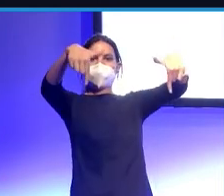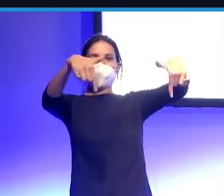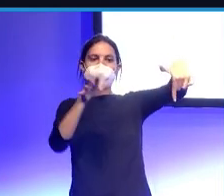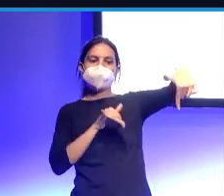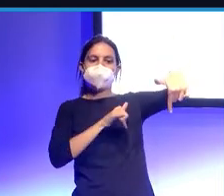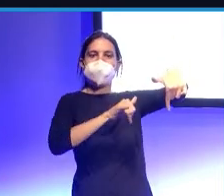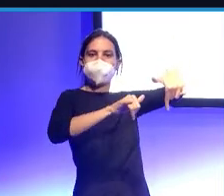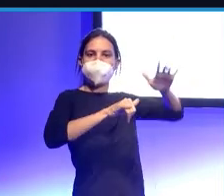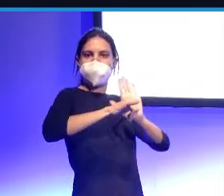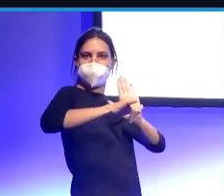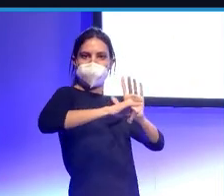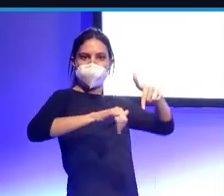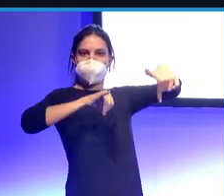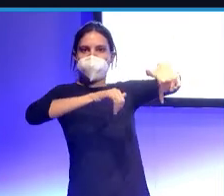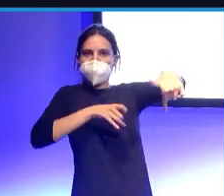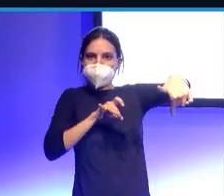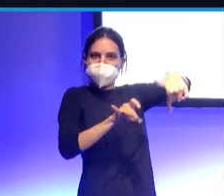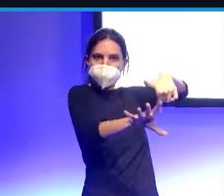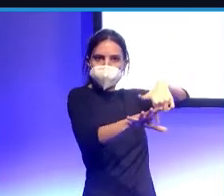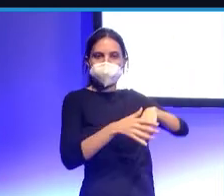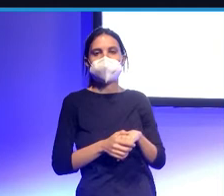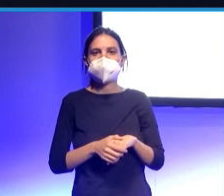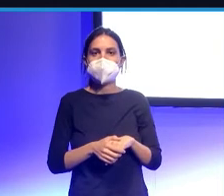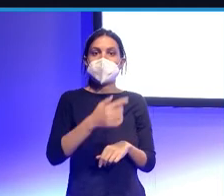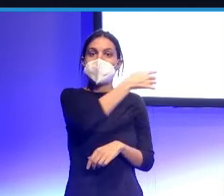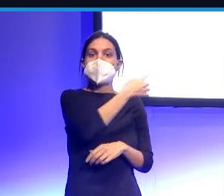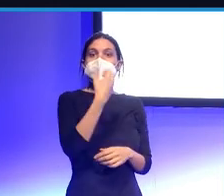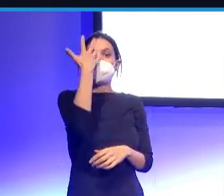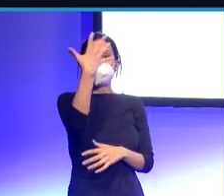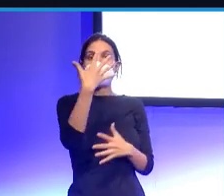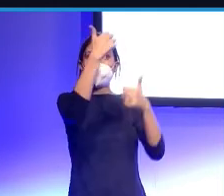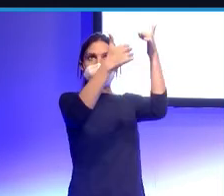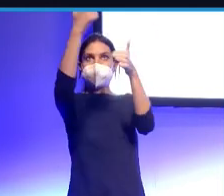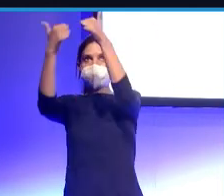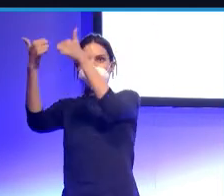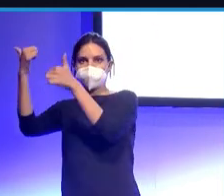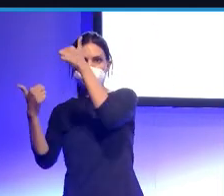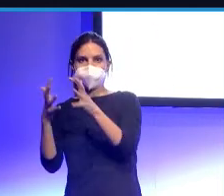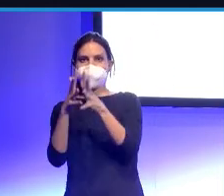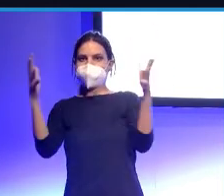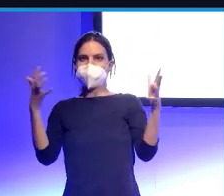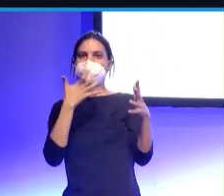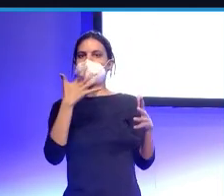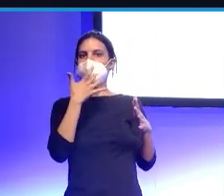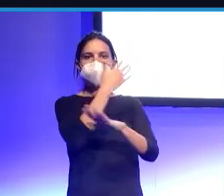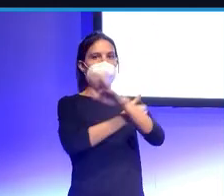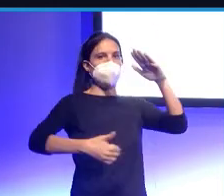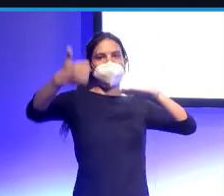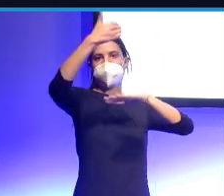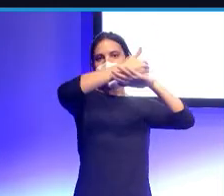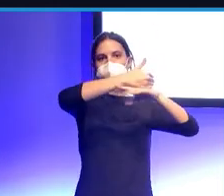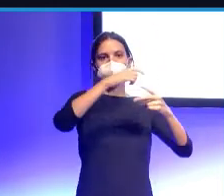estos son los últimos cinco años de las últimas cinco grandes ligas, ¿no? y vemos que en la Liga, bueno, esto se nota sobre todo en la Premier League y en la Bundesliga,